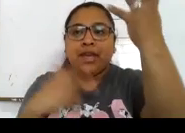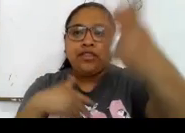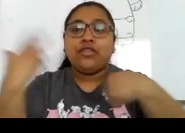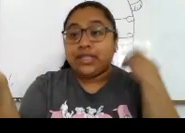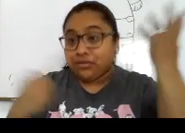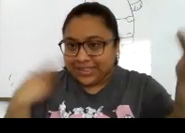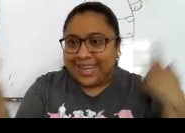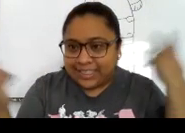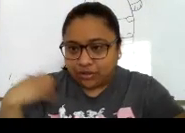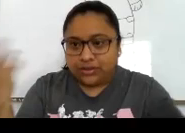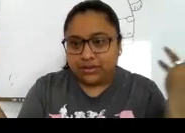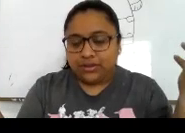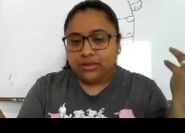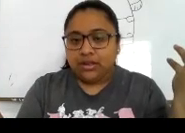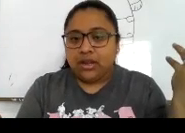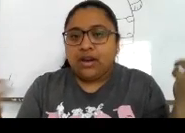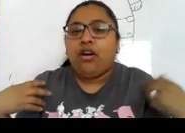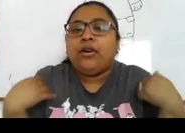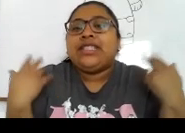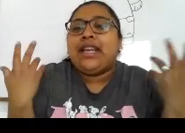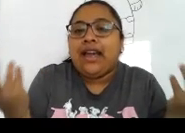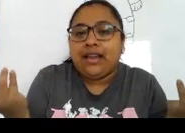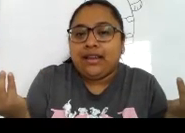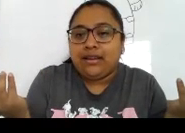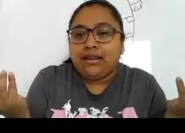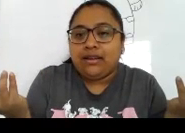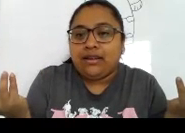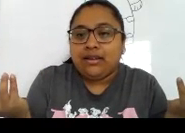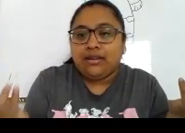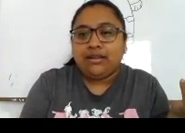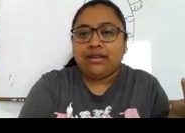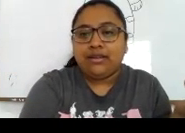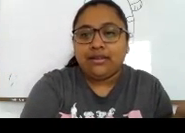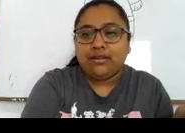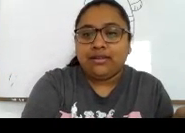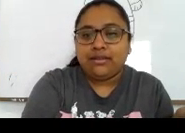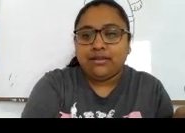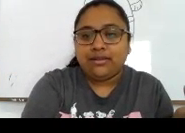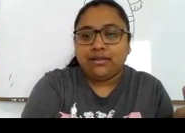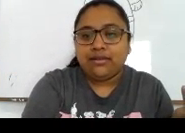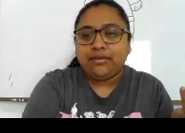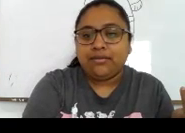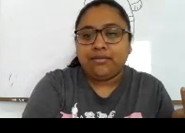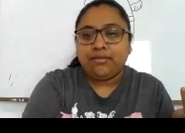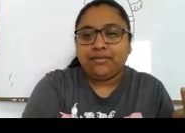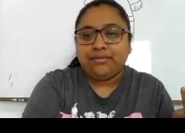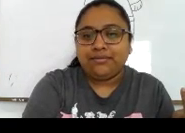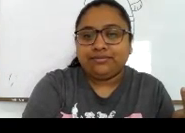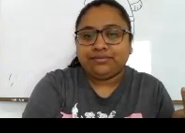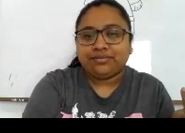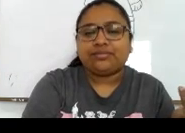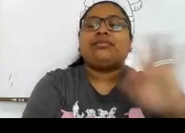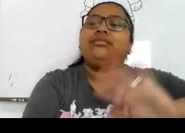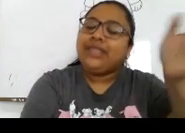Es por medio De sus gestos ¿Cómo será? Los ciegos Tienen que Como tocar Cualquier